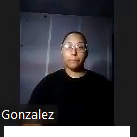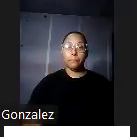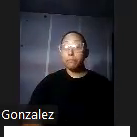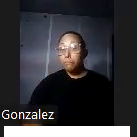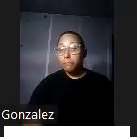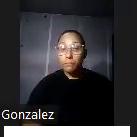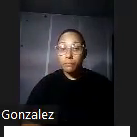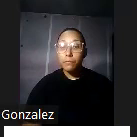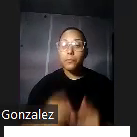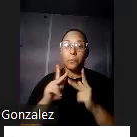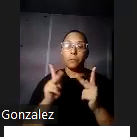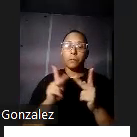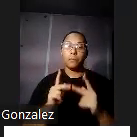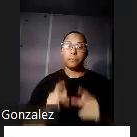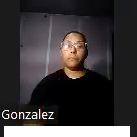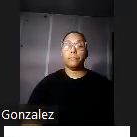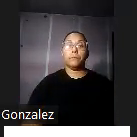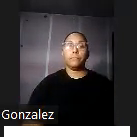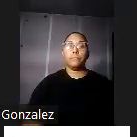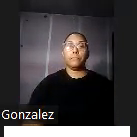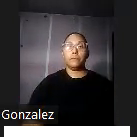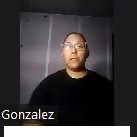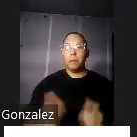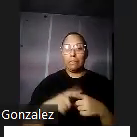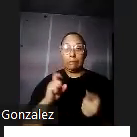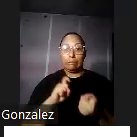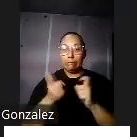perfecto y puedo cambiar a ti